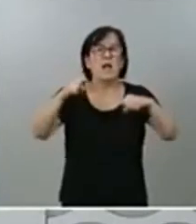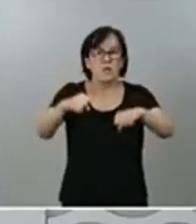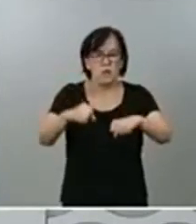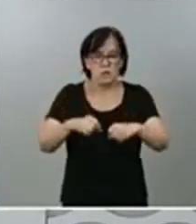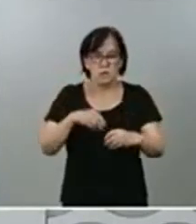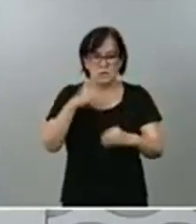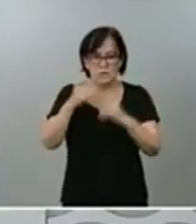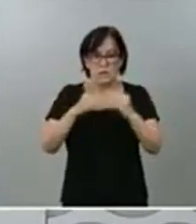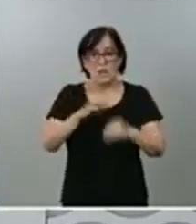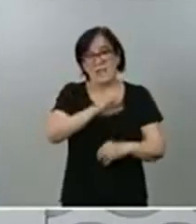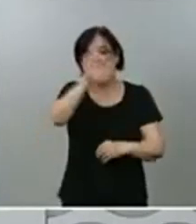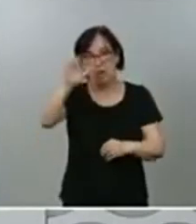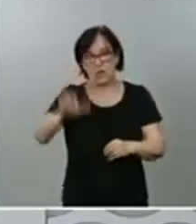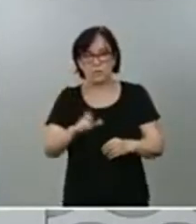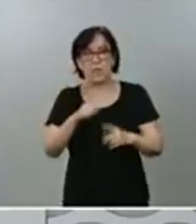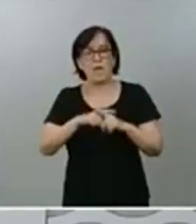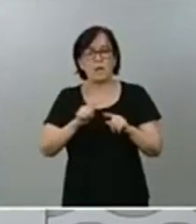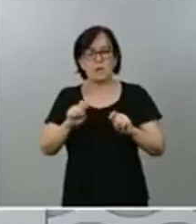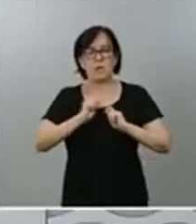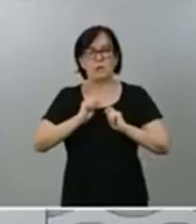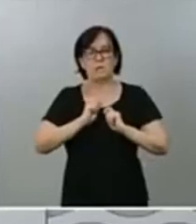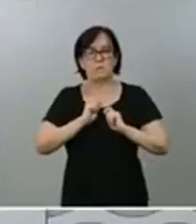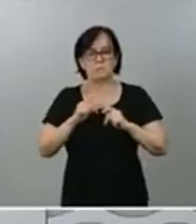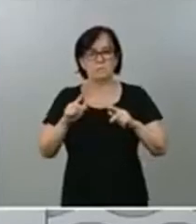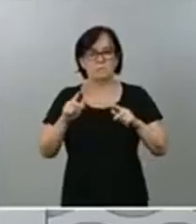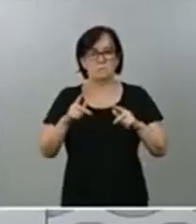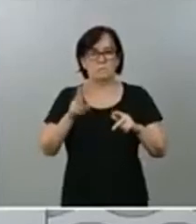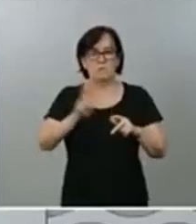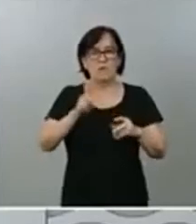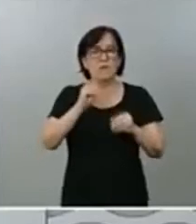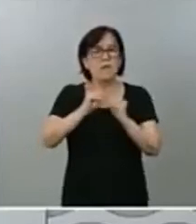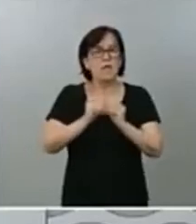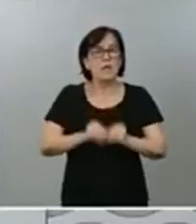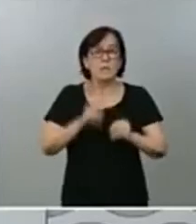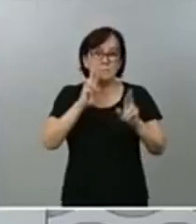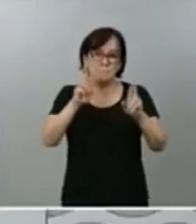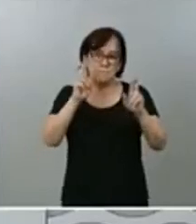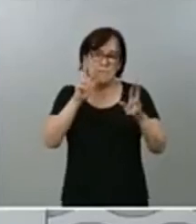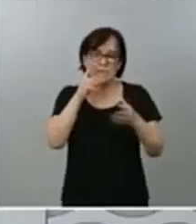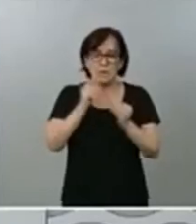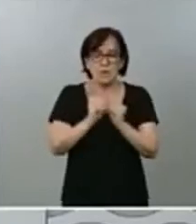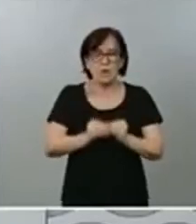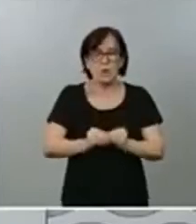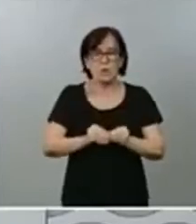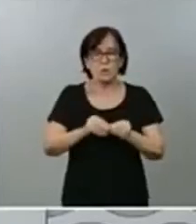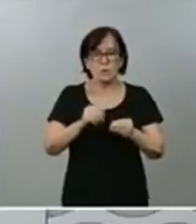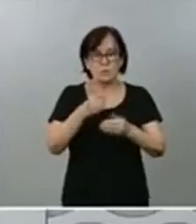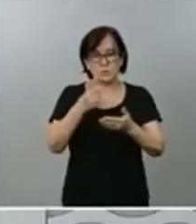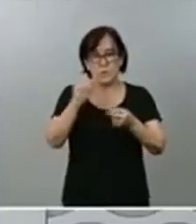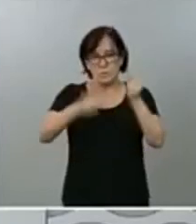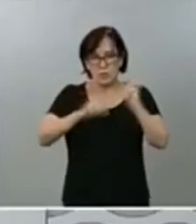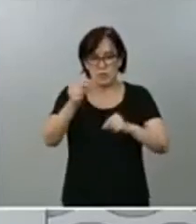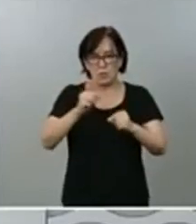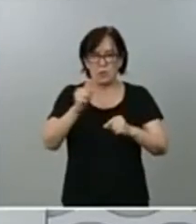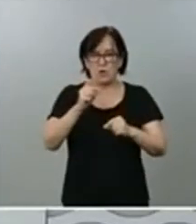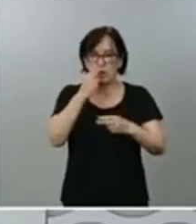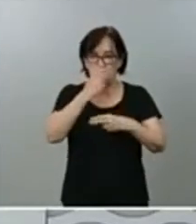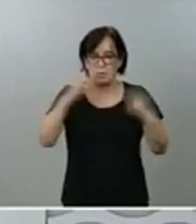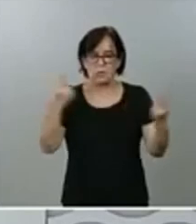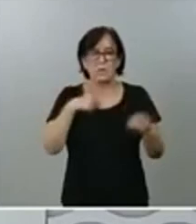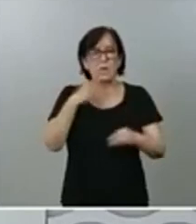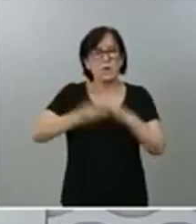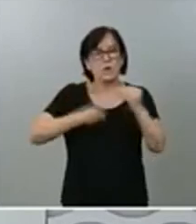Europa, nos permitirá, ojalá que sí, elaborar cuanto antes unas cuentas públicas que supongan una tarea de